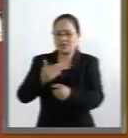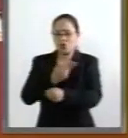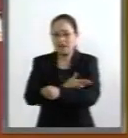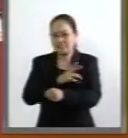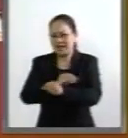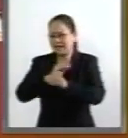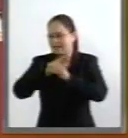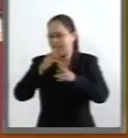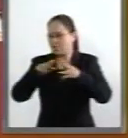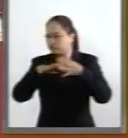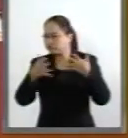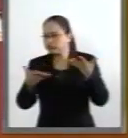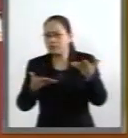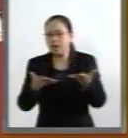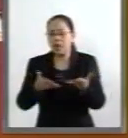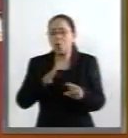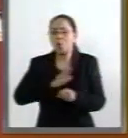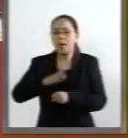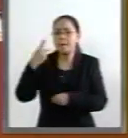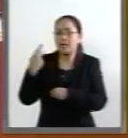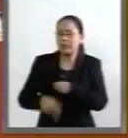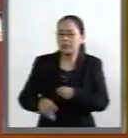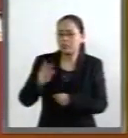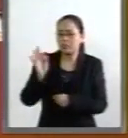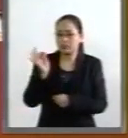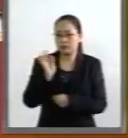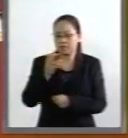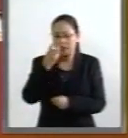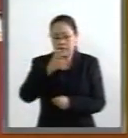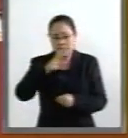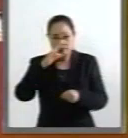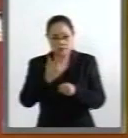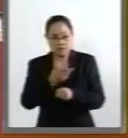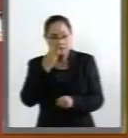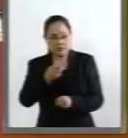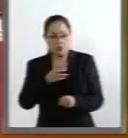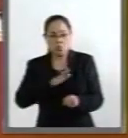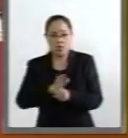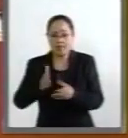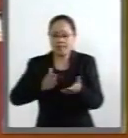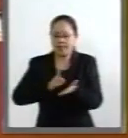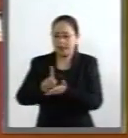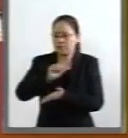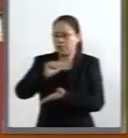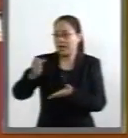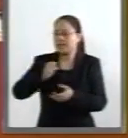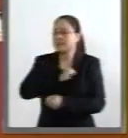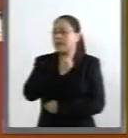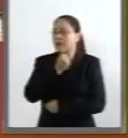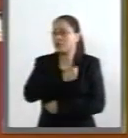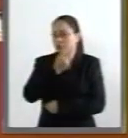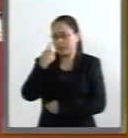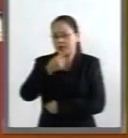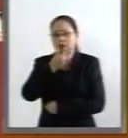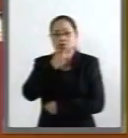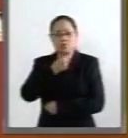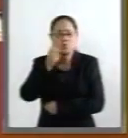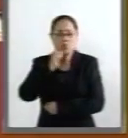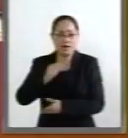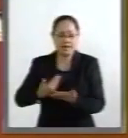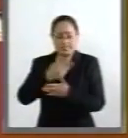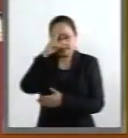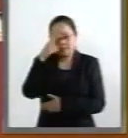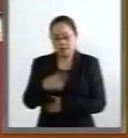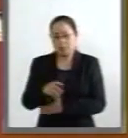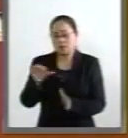poniendo en peligro una función nodal que garantiza el derecho a la salud de las y los mexicanos. El